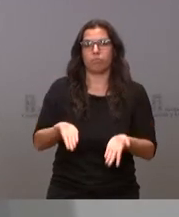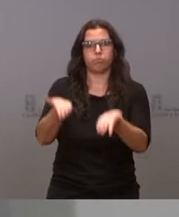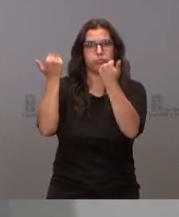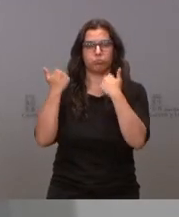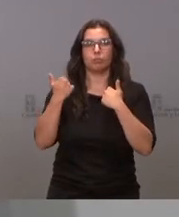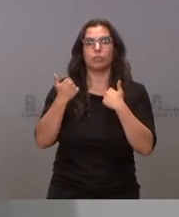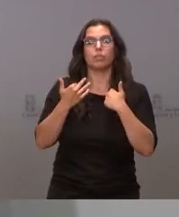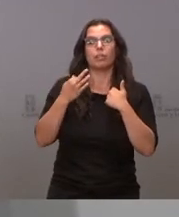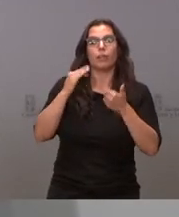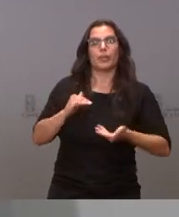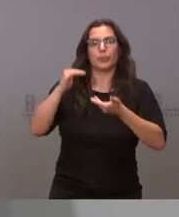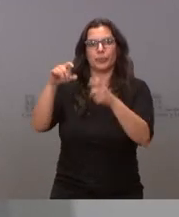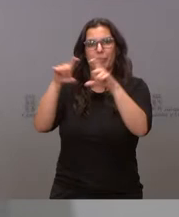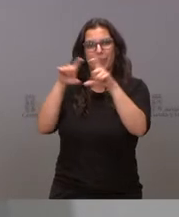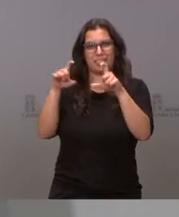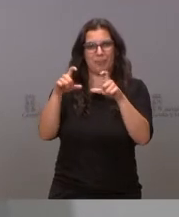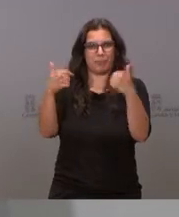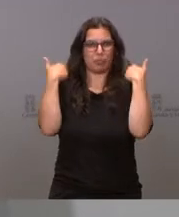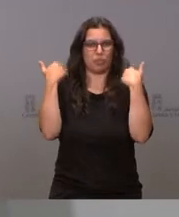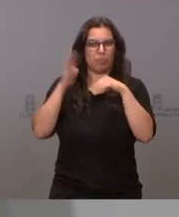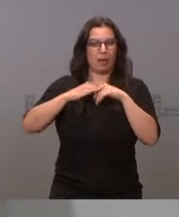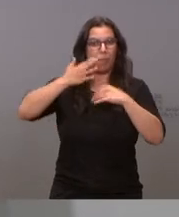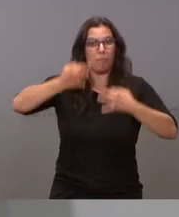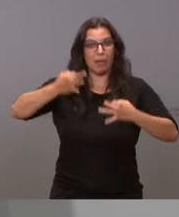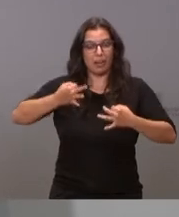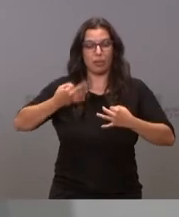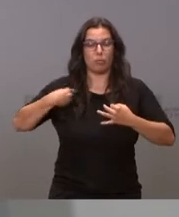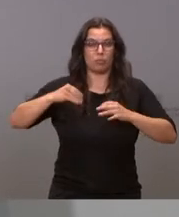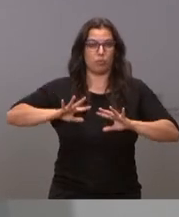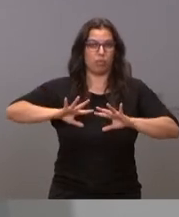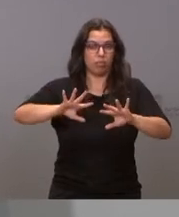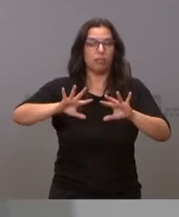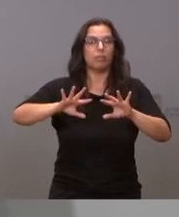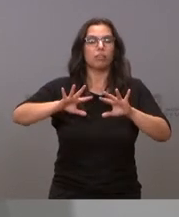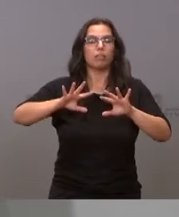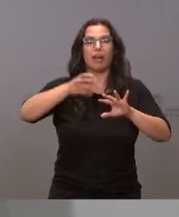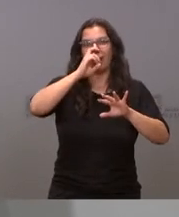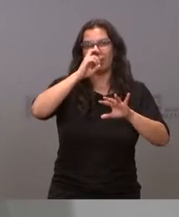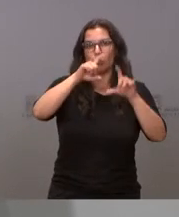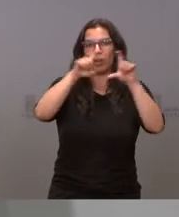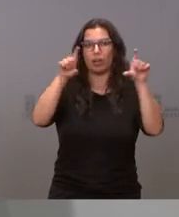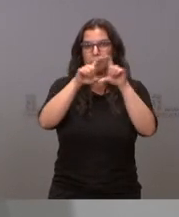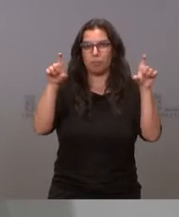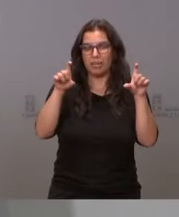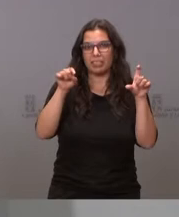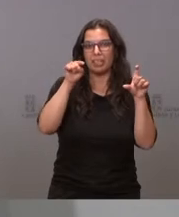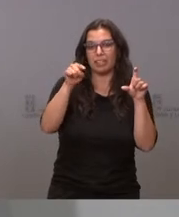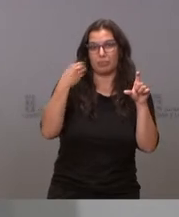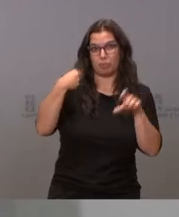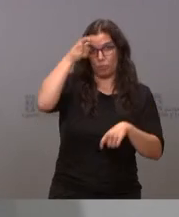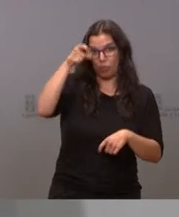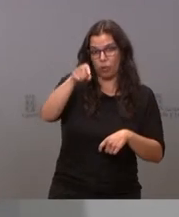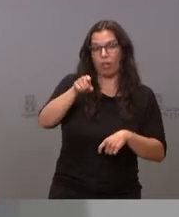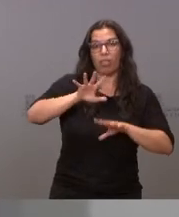entrega al gestor autorizado de los residuos peligrosos depositados en las instalaciones de la antigua empresa Valca en dicha localidad.